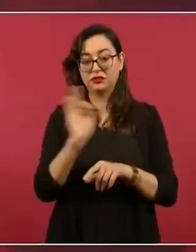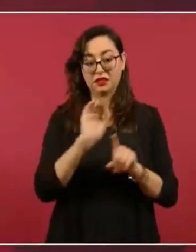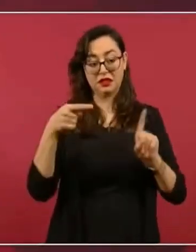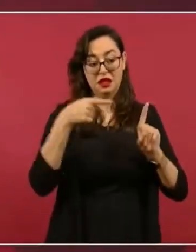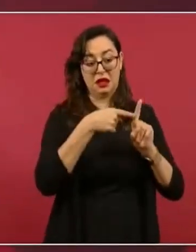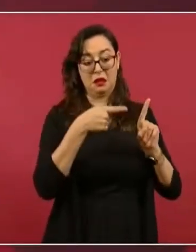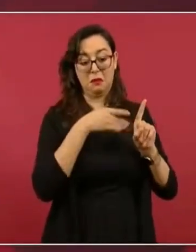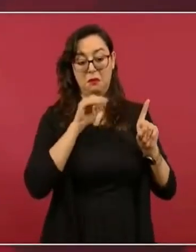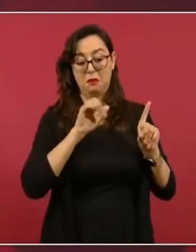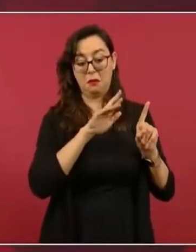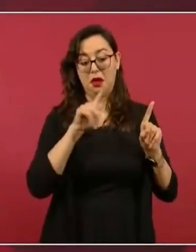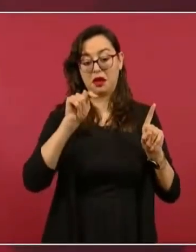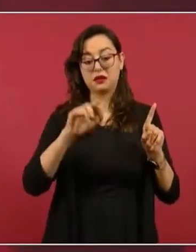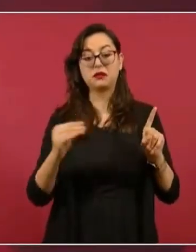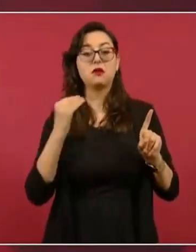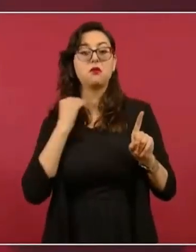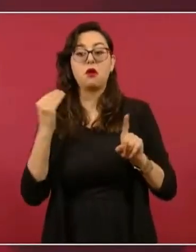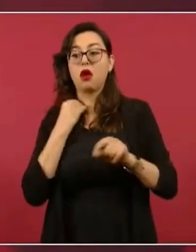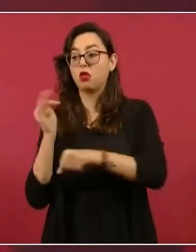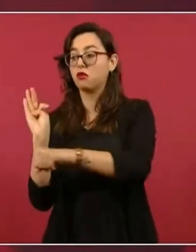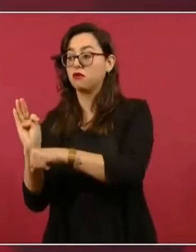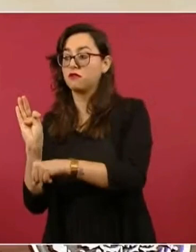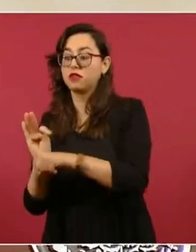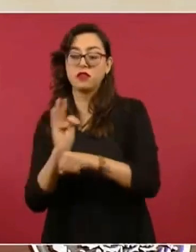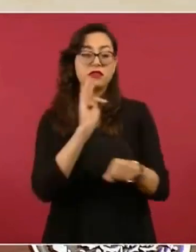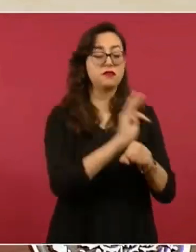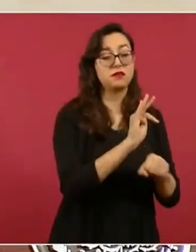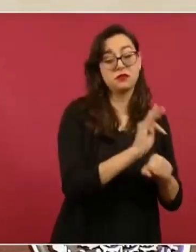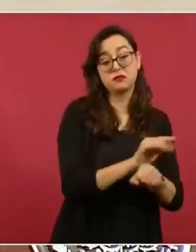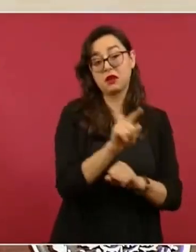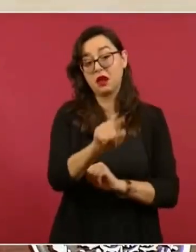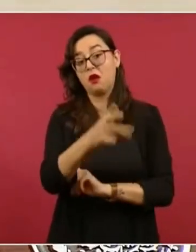hablar todavía García Luna?